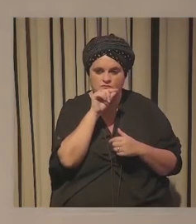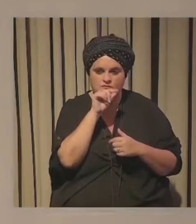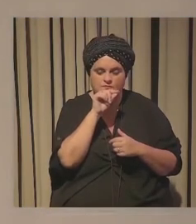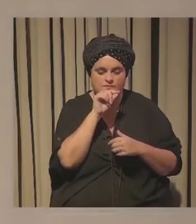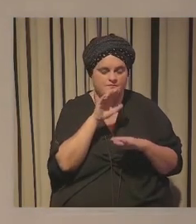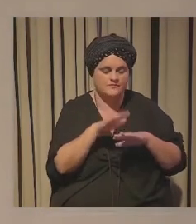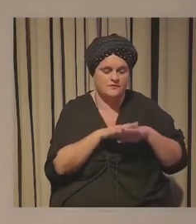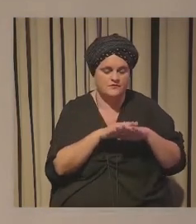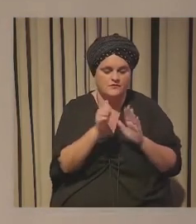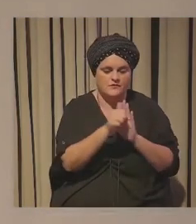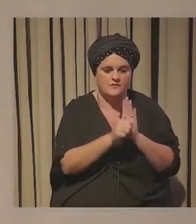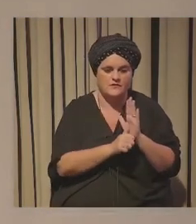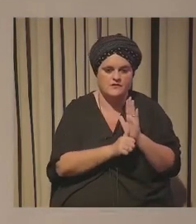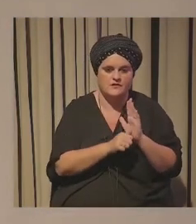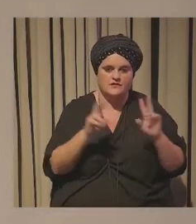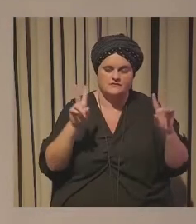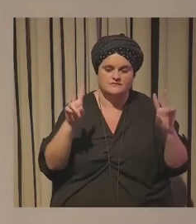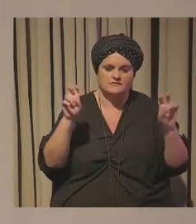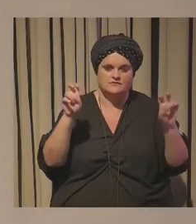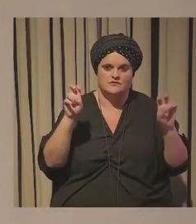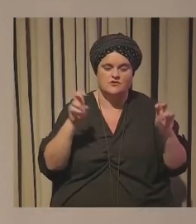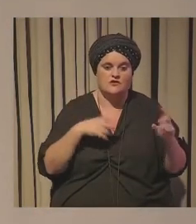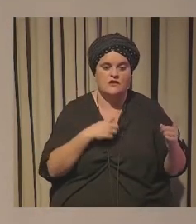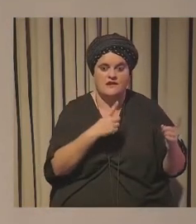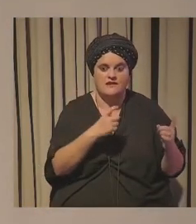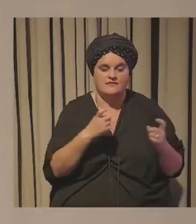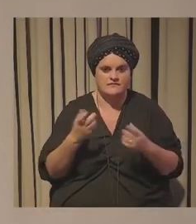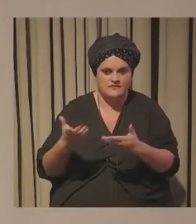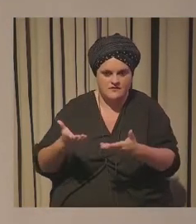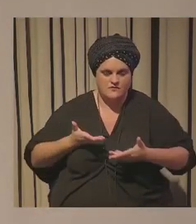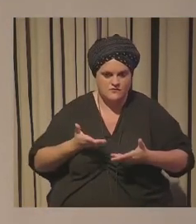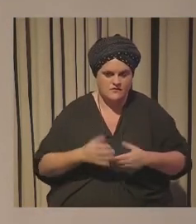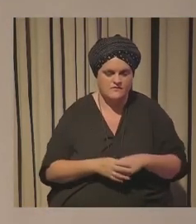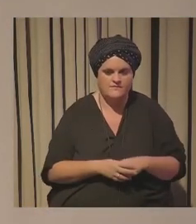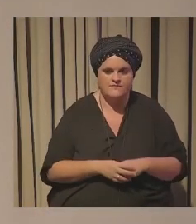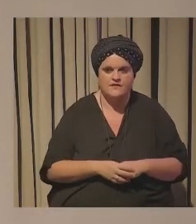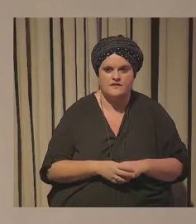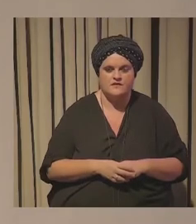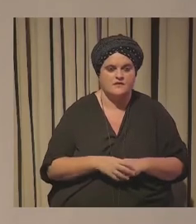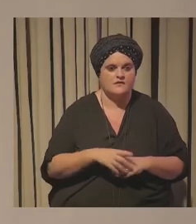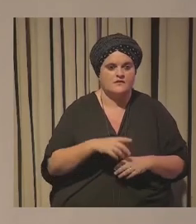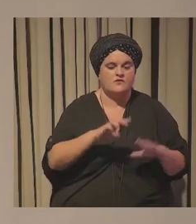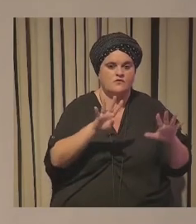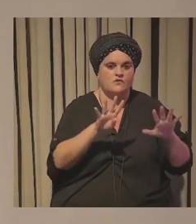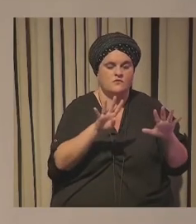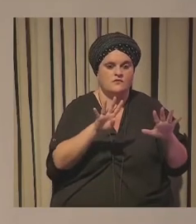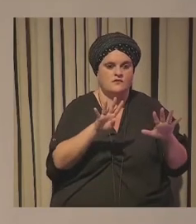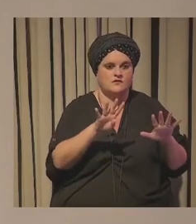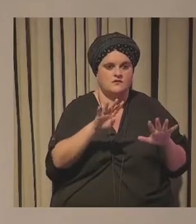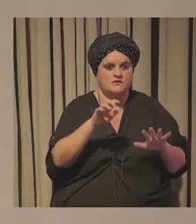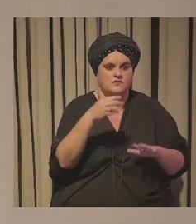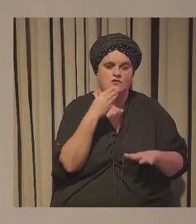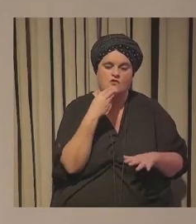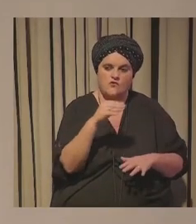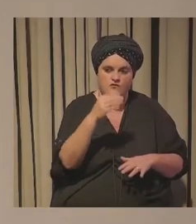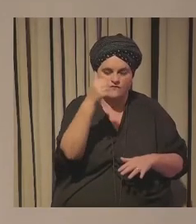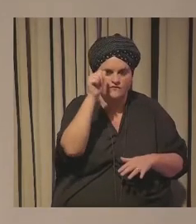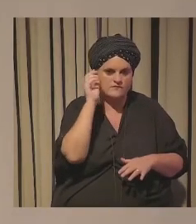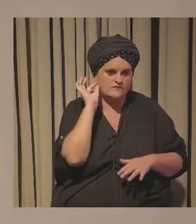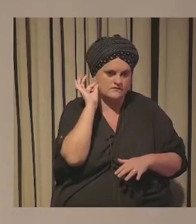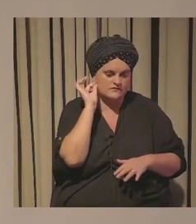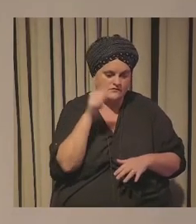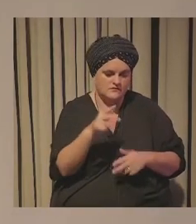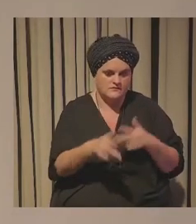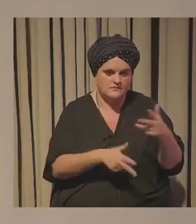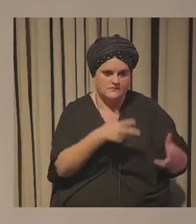en el cual hemos juntado nueve jóvenes vascos y vascas con problemas mentales derivados sobre todo por